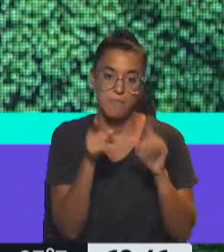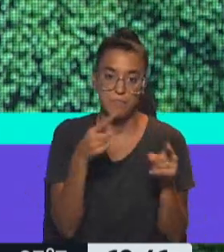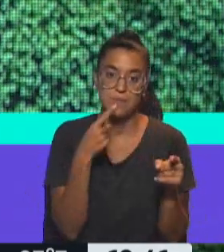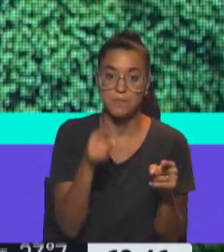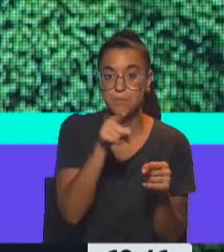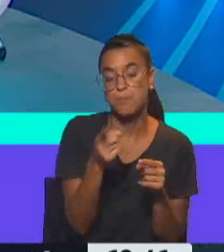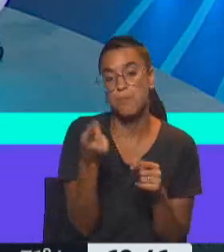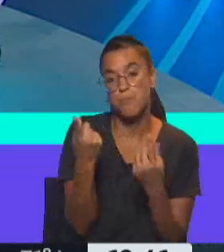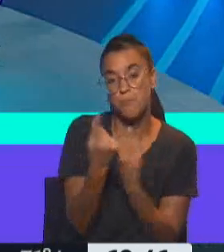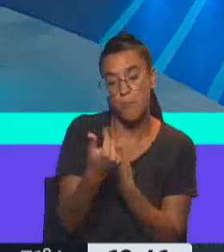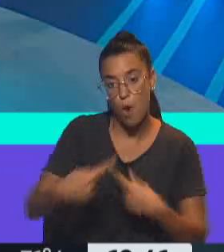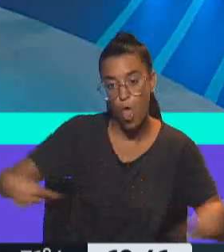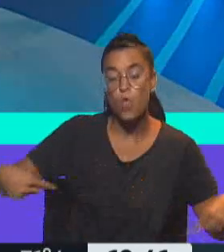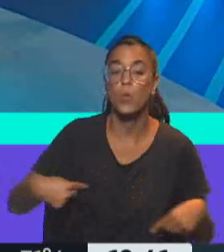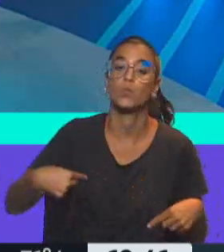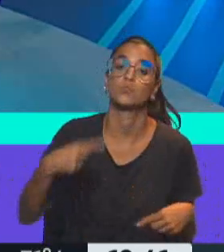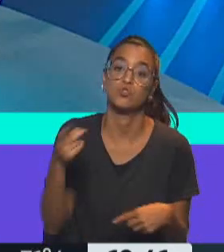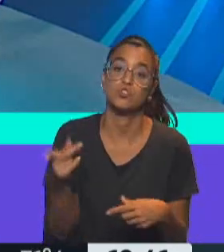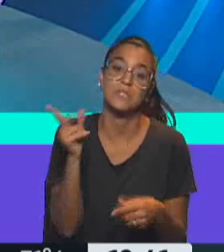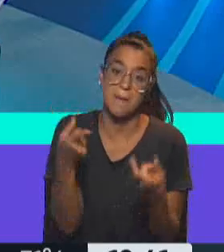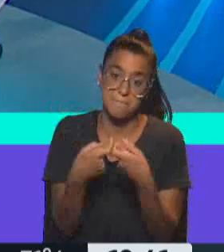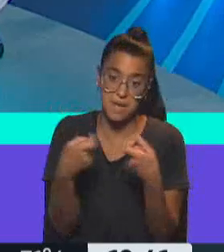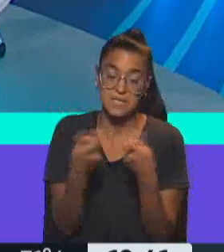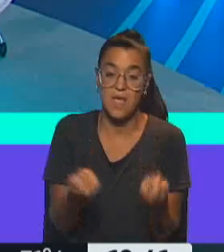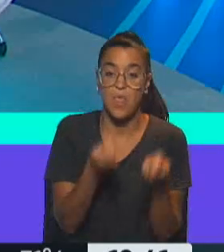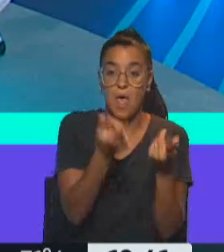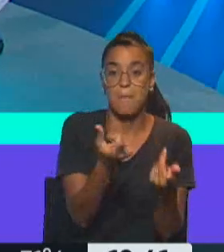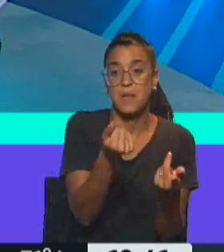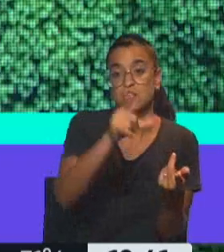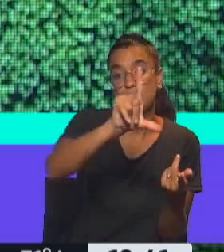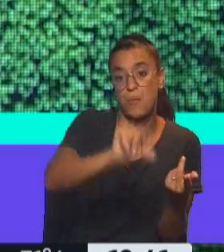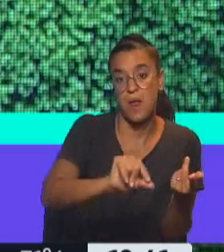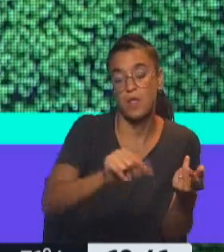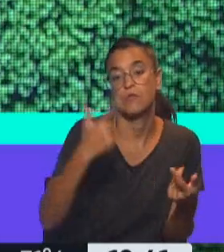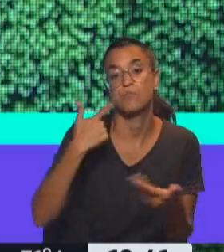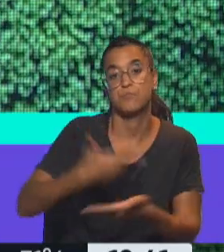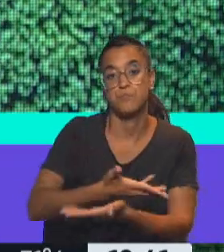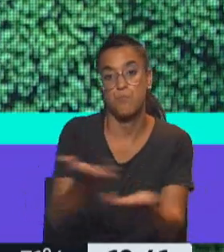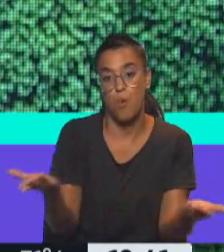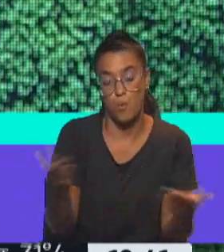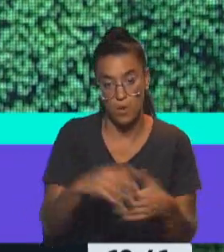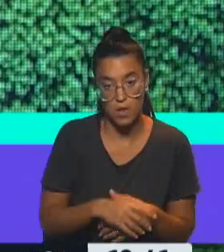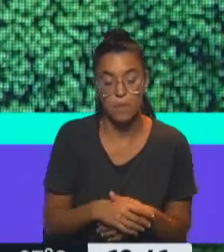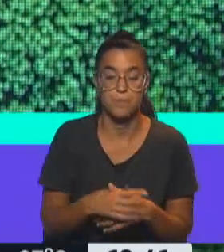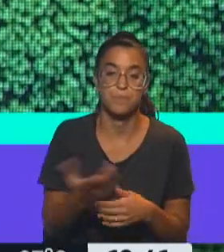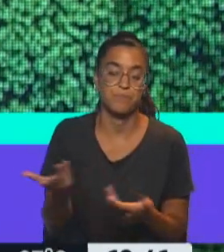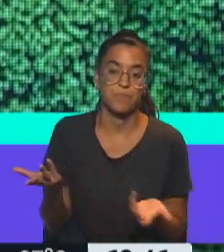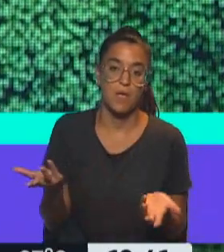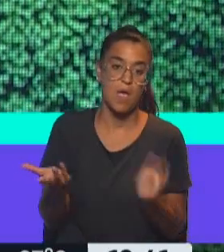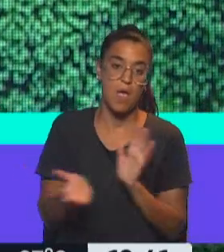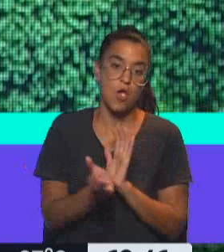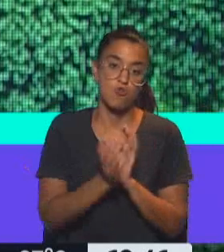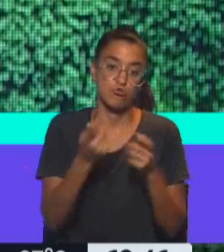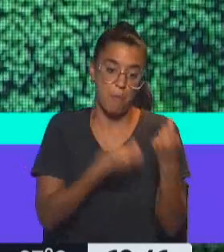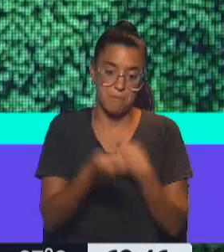producto es el que compromete a la empresa a poner a determinado precio a disposición del público en una X cantidad de